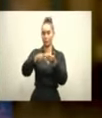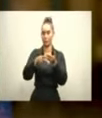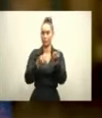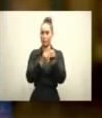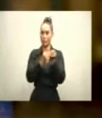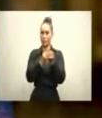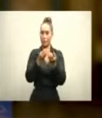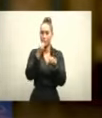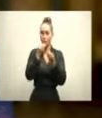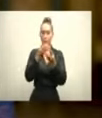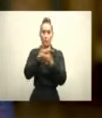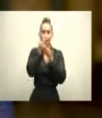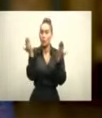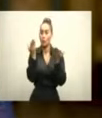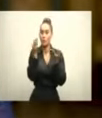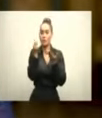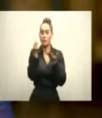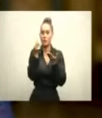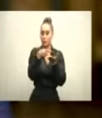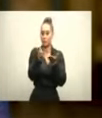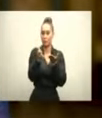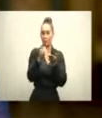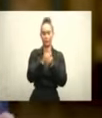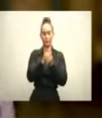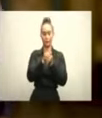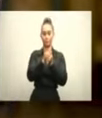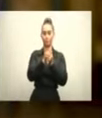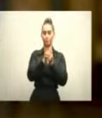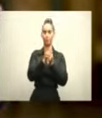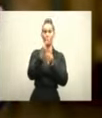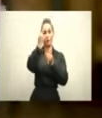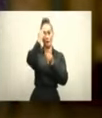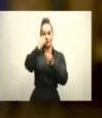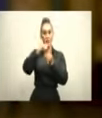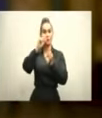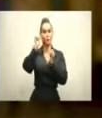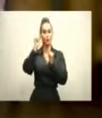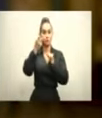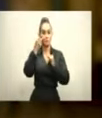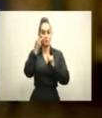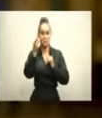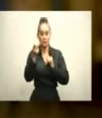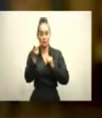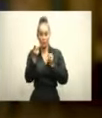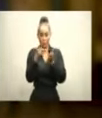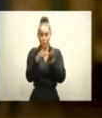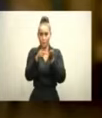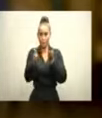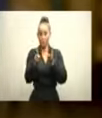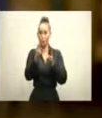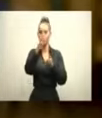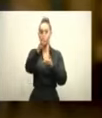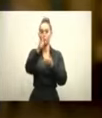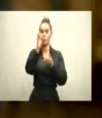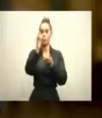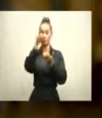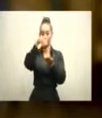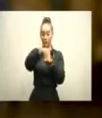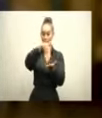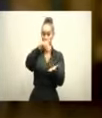para el pago de nóminas, lo que sí encontramos fue el pago irregular de 40 mil millones de pesos no